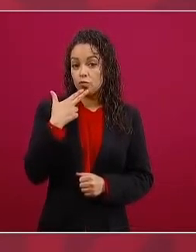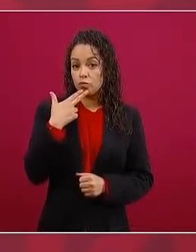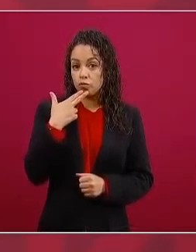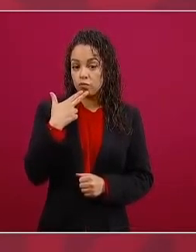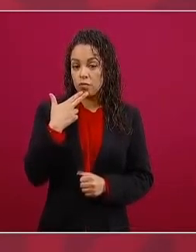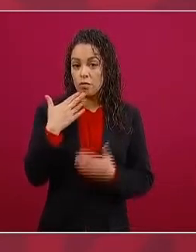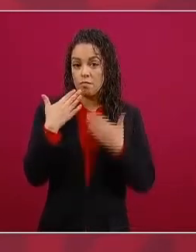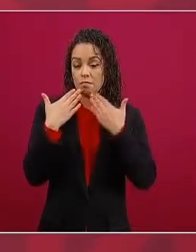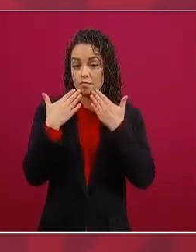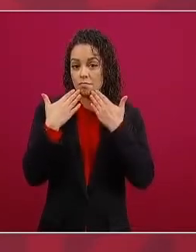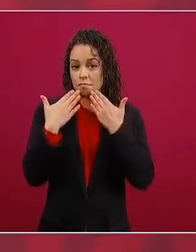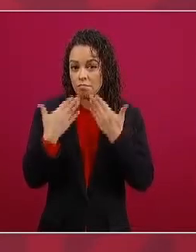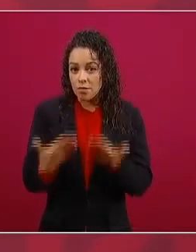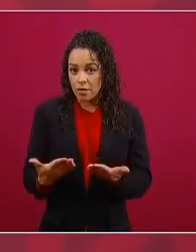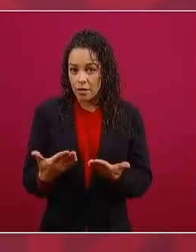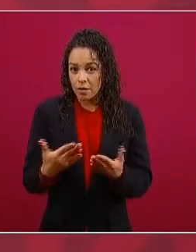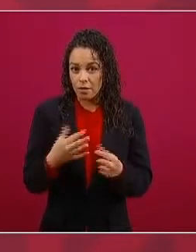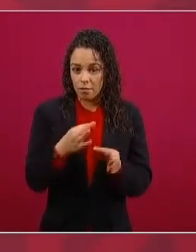moderado,